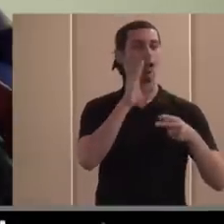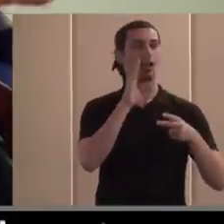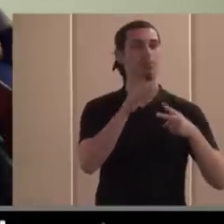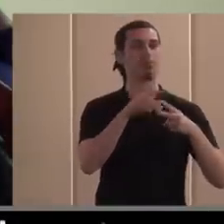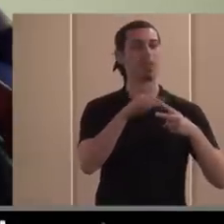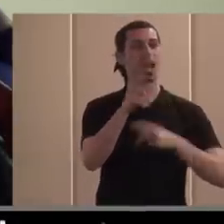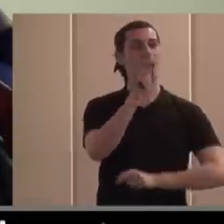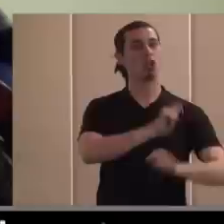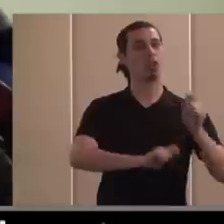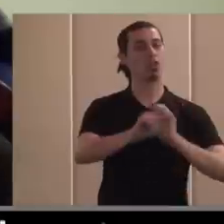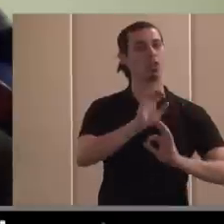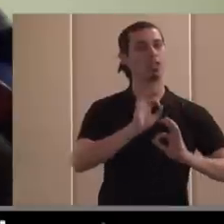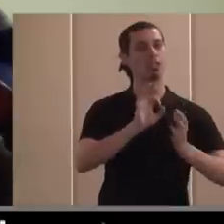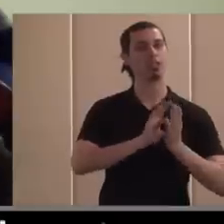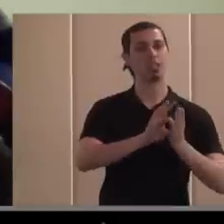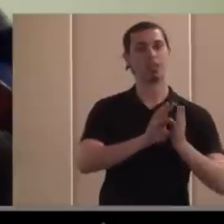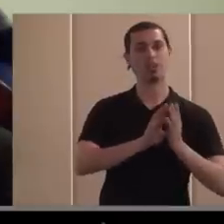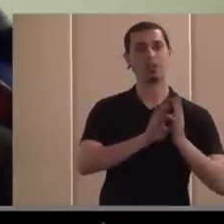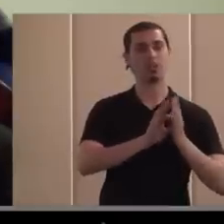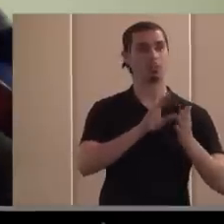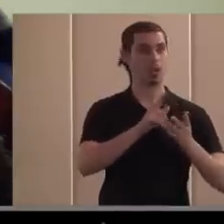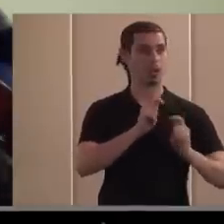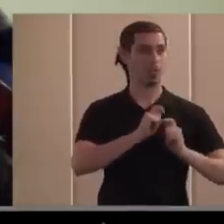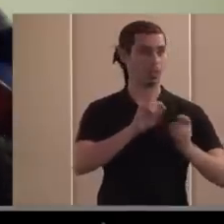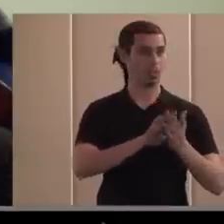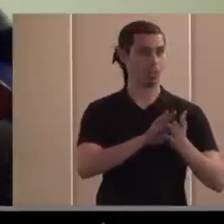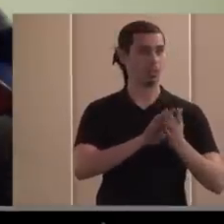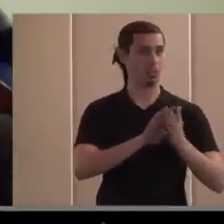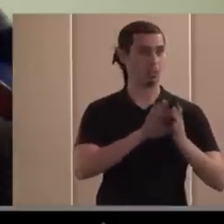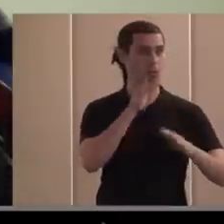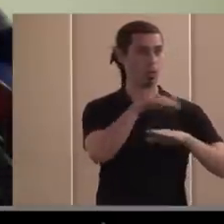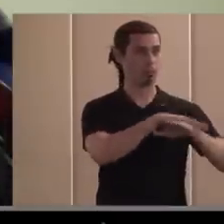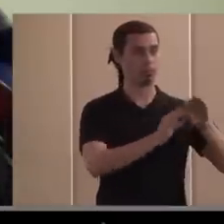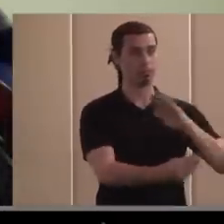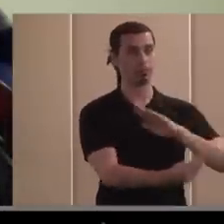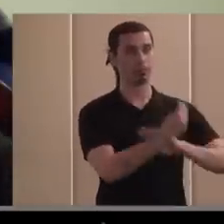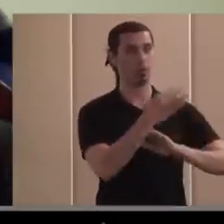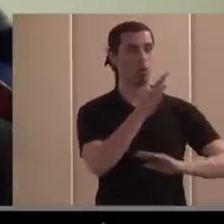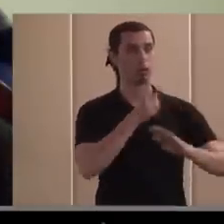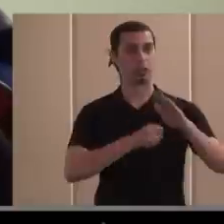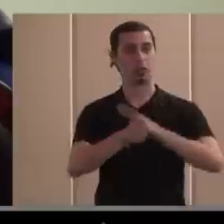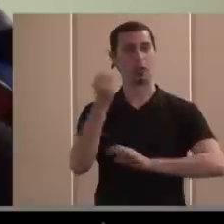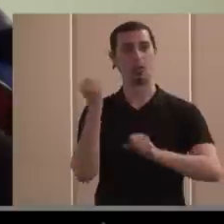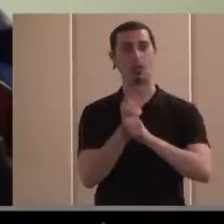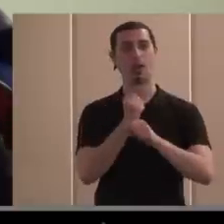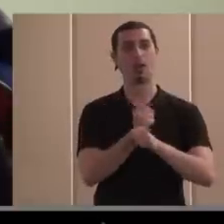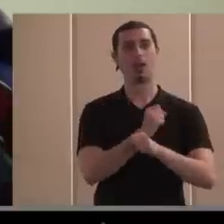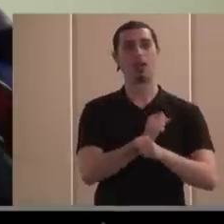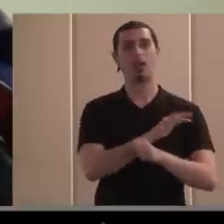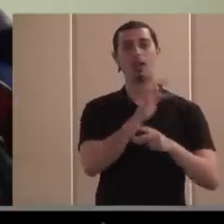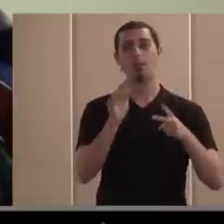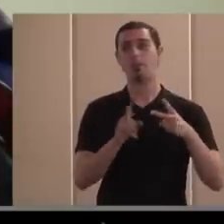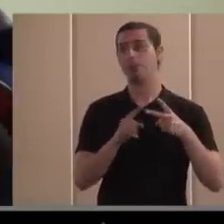asociaciones de servicios que se prestan servicios concertados con la administración la otra parte de inserción laboral y en la que yo a lo mejor